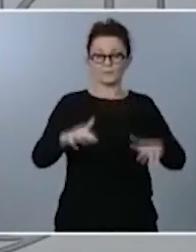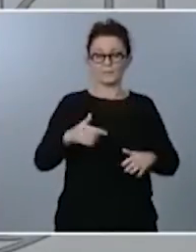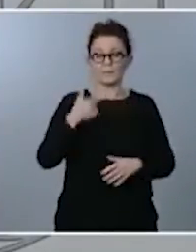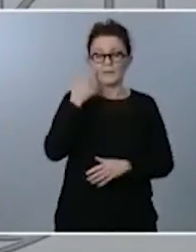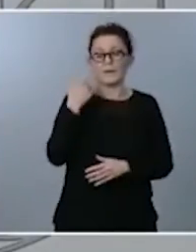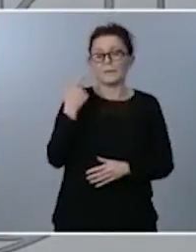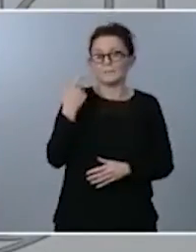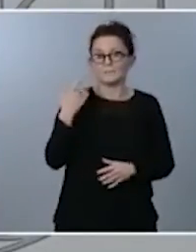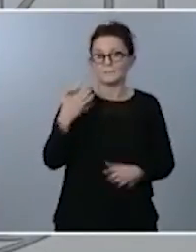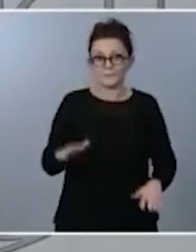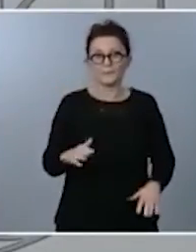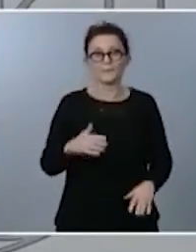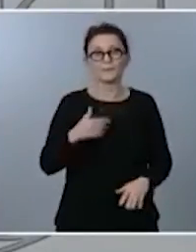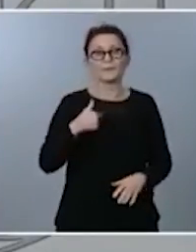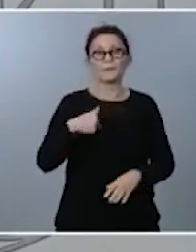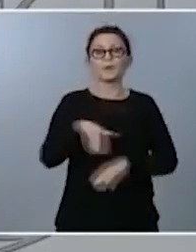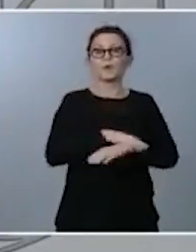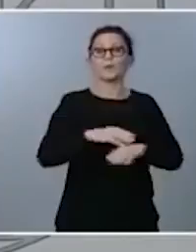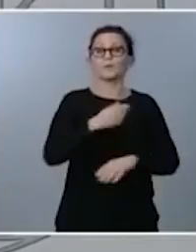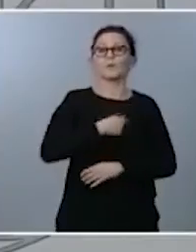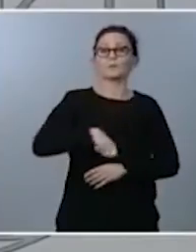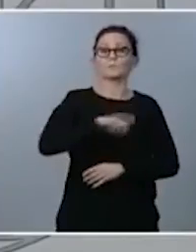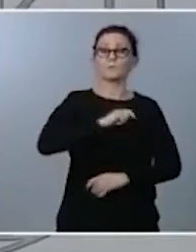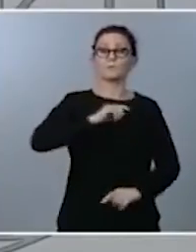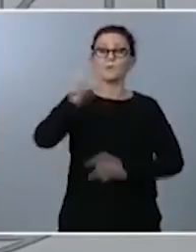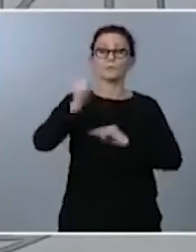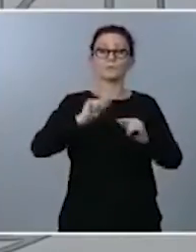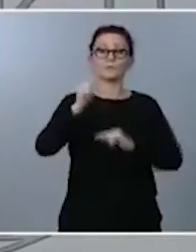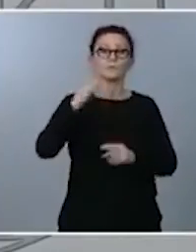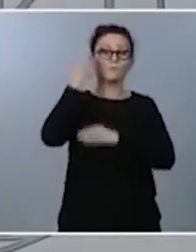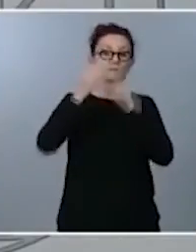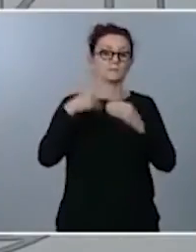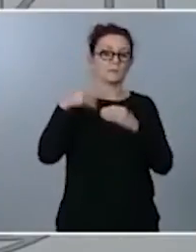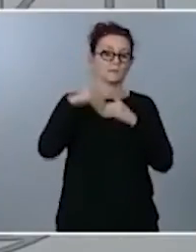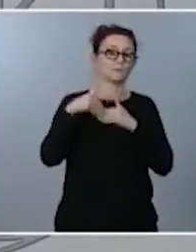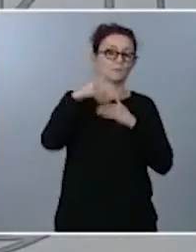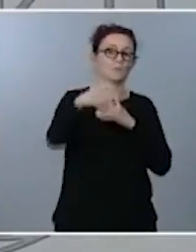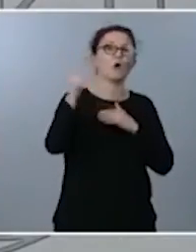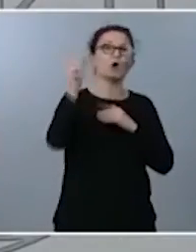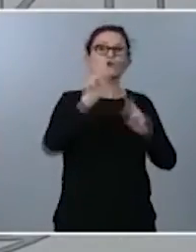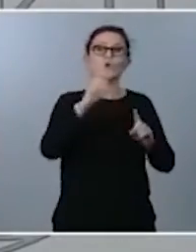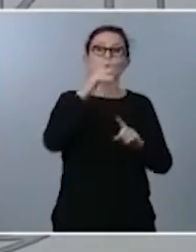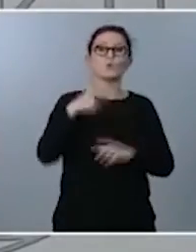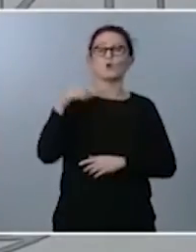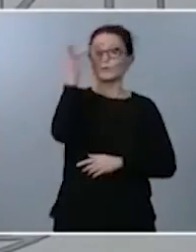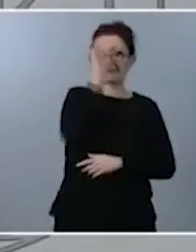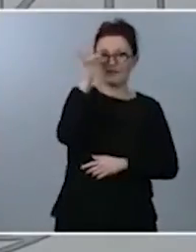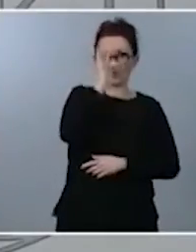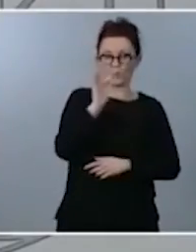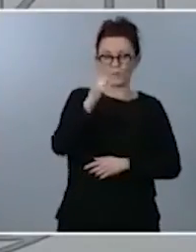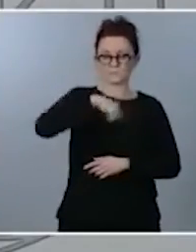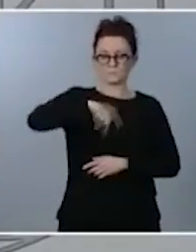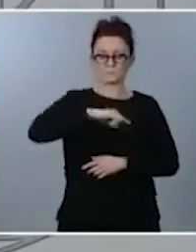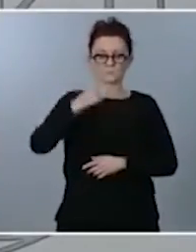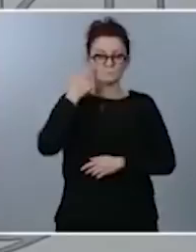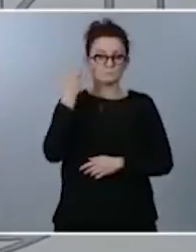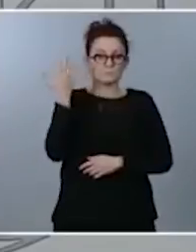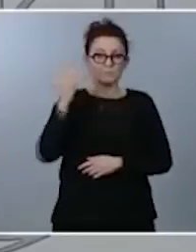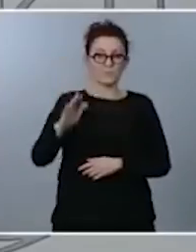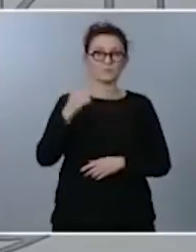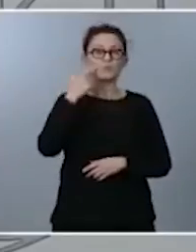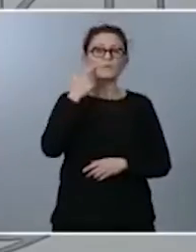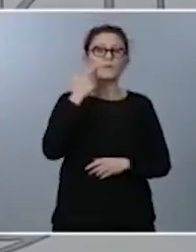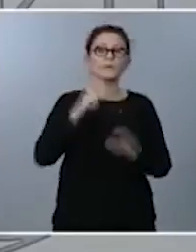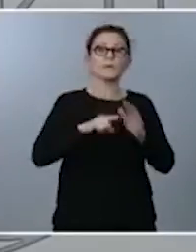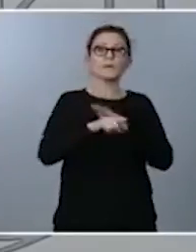presupuesta en base a las realidades que tiene por delante no en base a hipótesis esto significa que ya veremos cómo evoluciona la propia